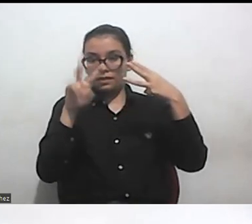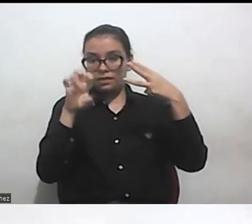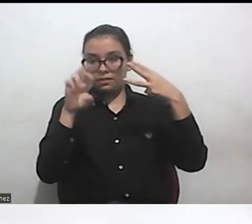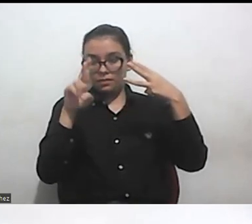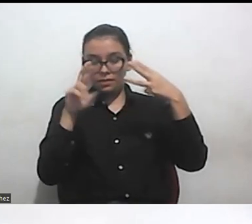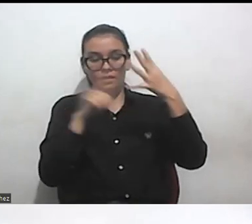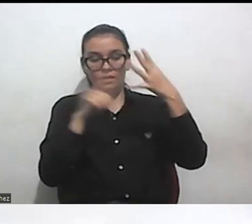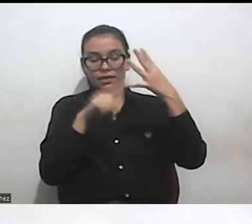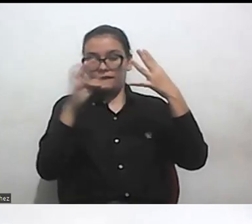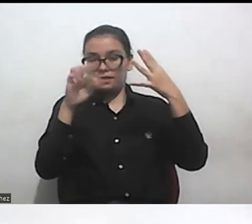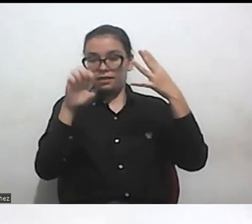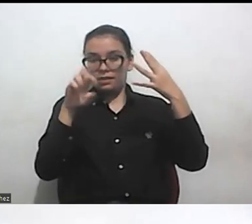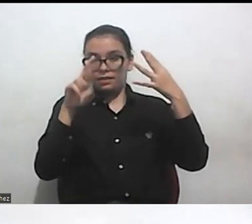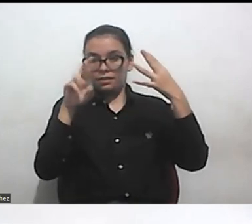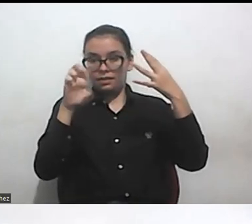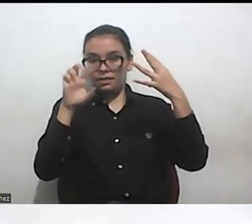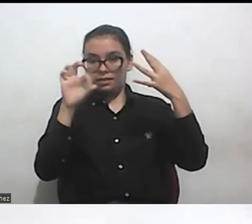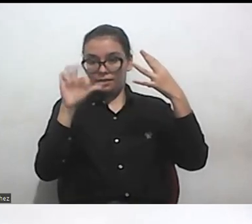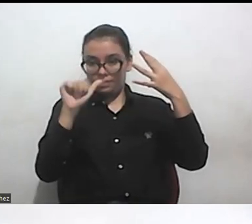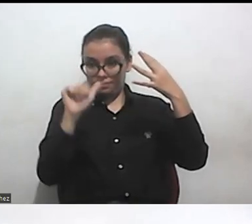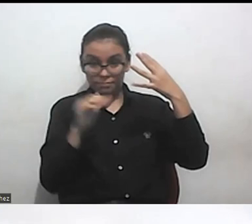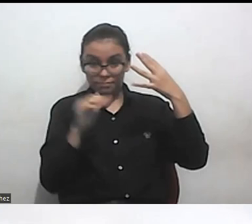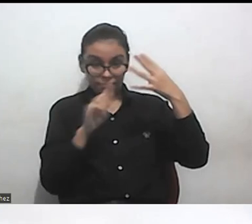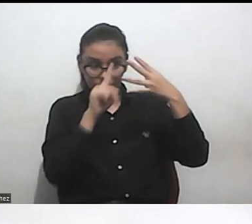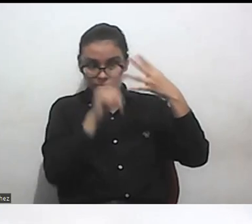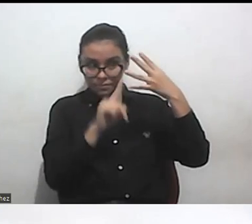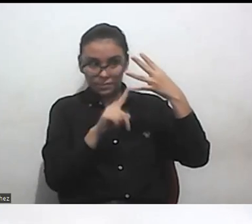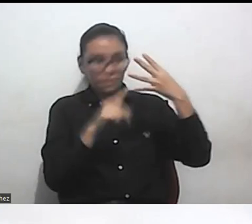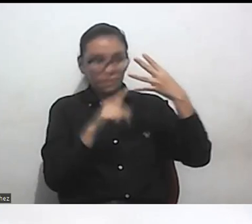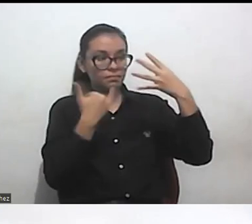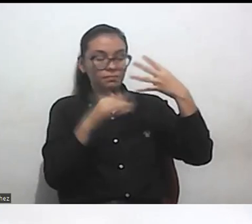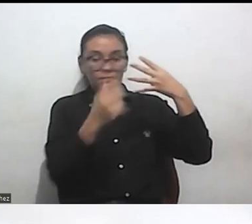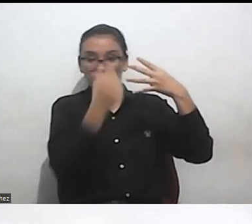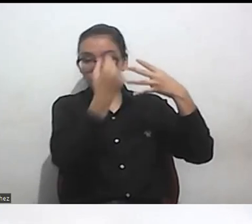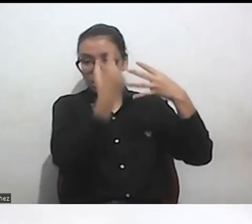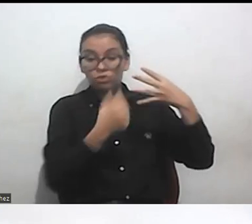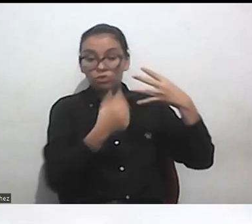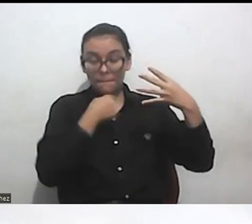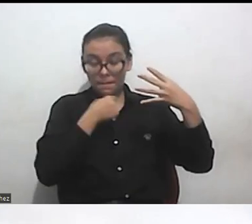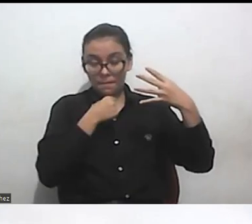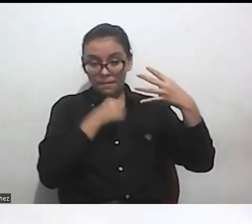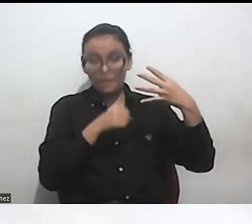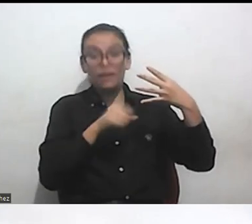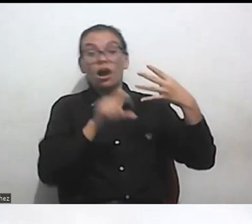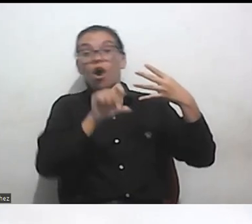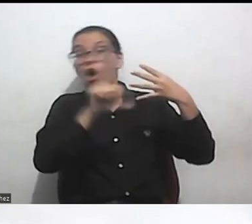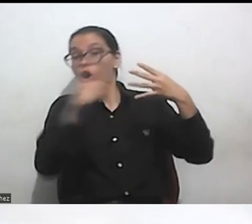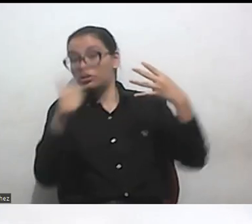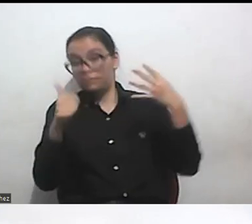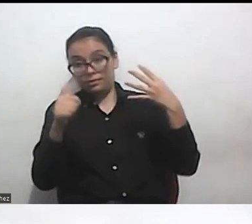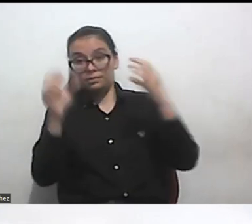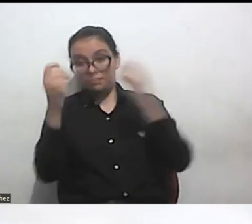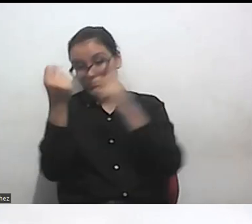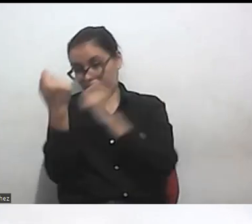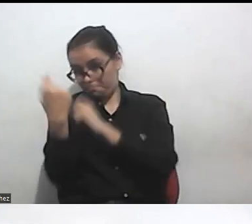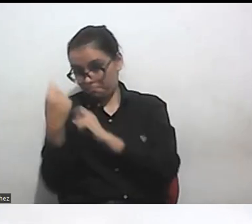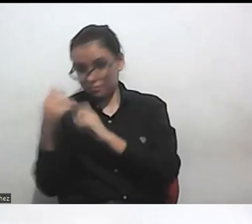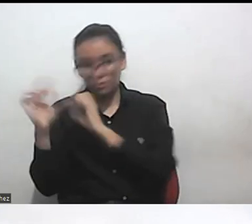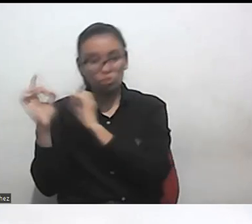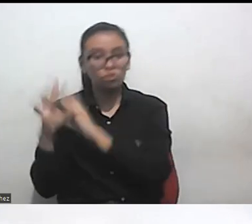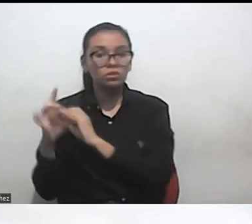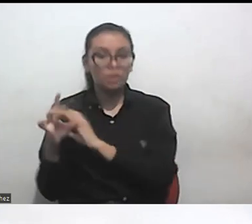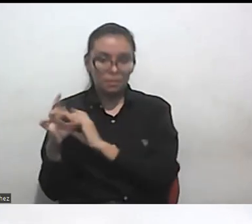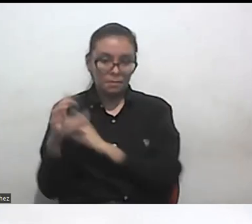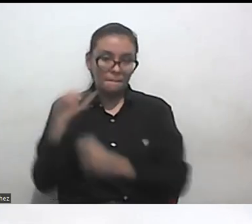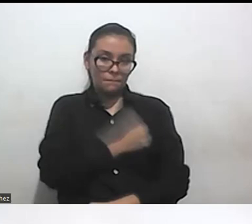terminamos de recoger las preguntas por medio de micrófonos si hay alguna otra pregunta por favor pueden irlas también dejando en el chat